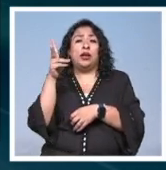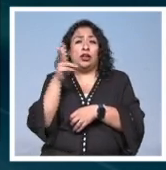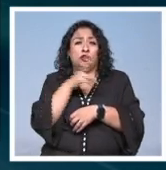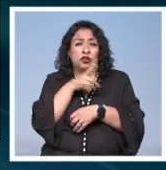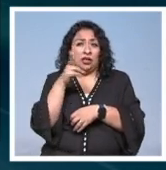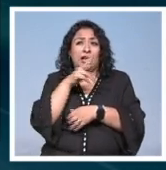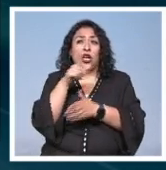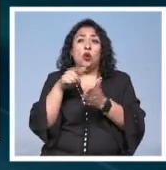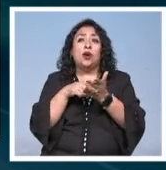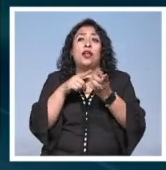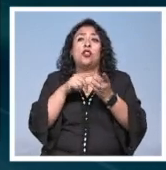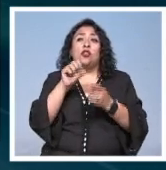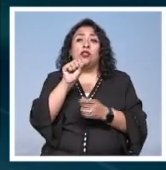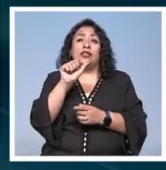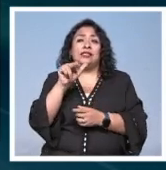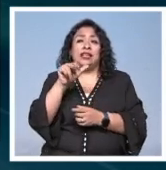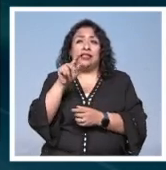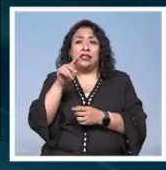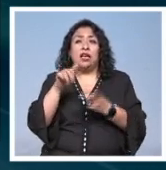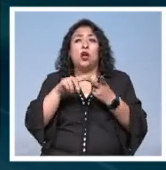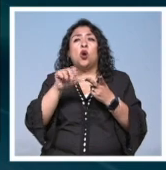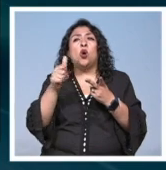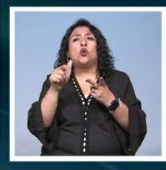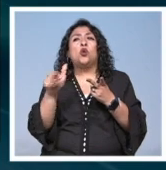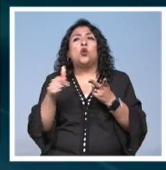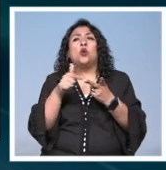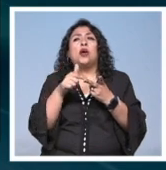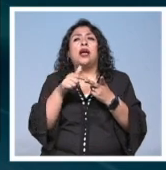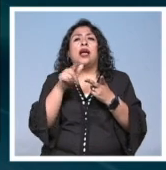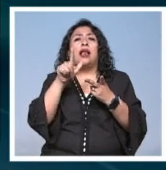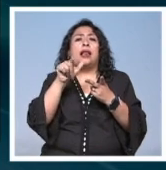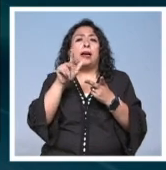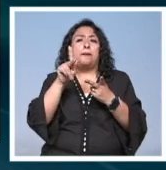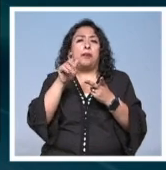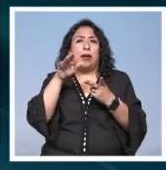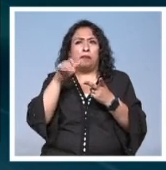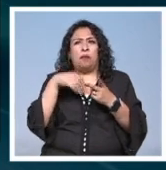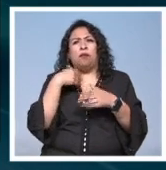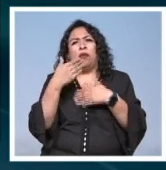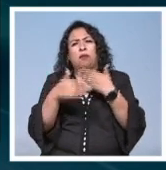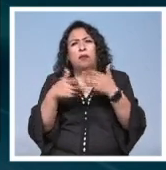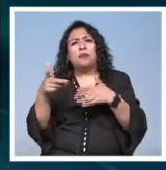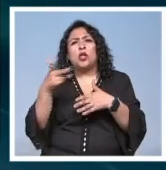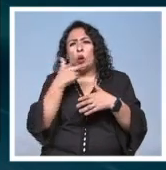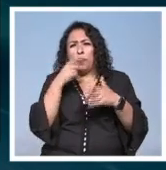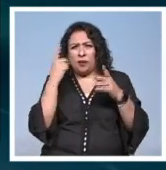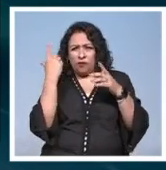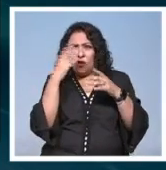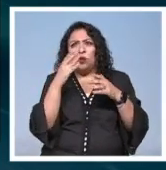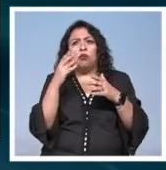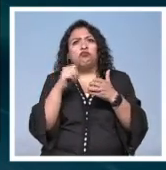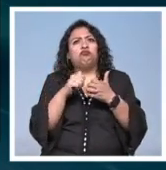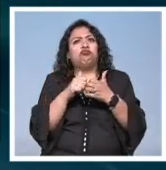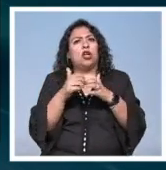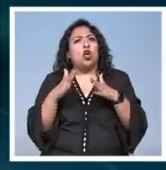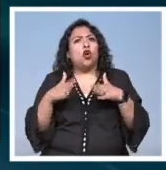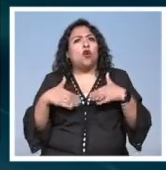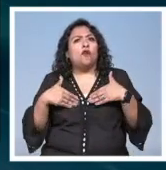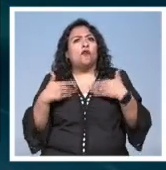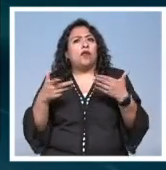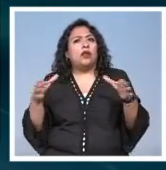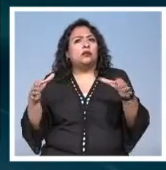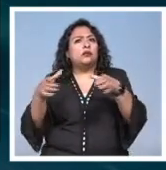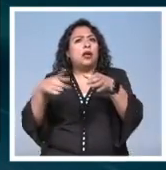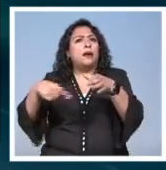en la provincia de Santiago del Estero y otra en la provincia de La Pampa. Gradualmente, el fotógrafo fue ganando la confianza de los pobladores